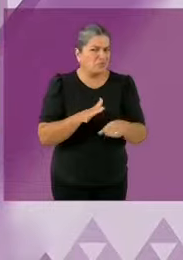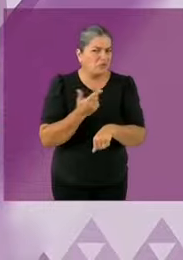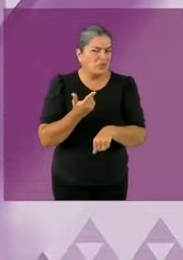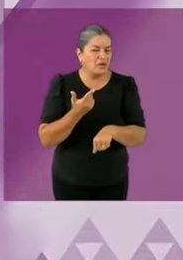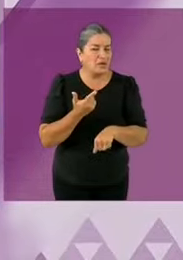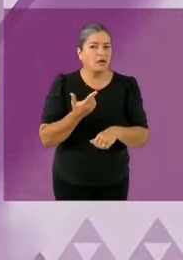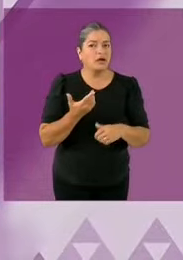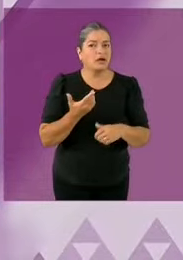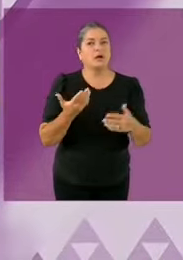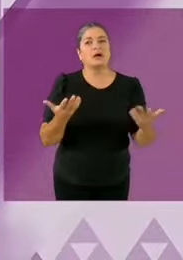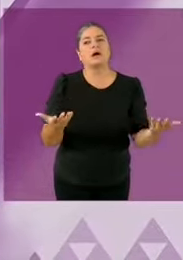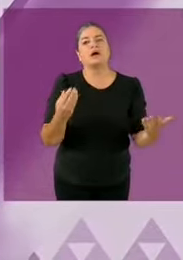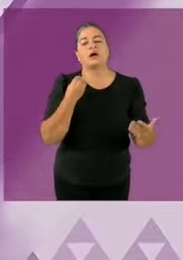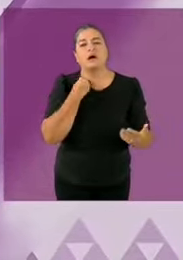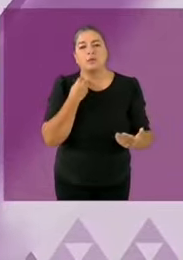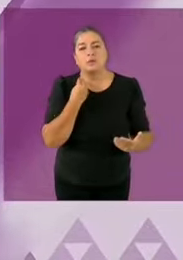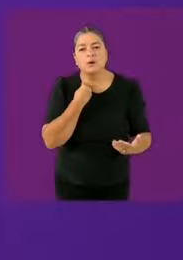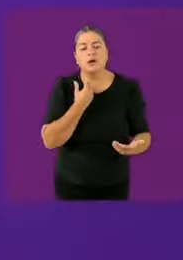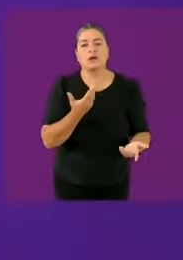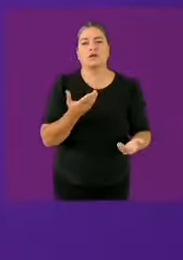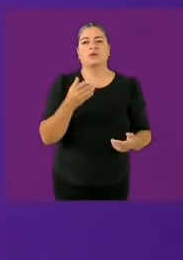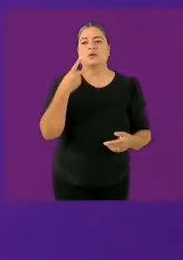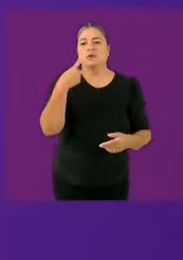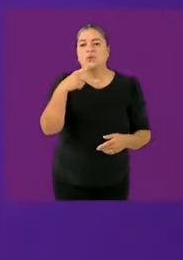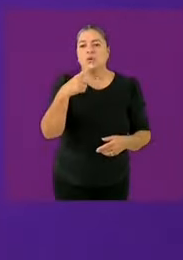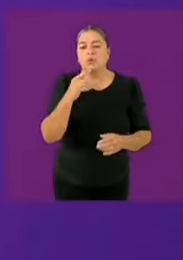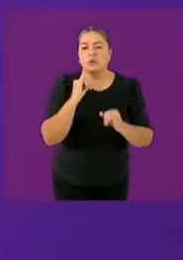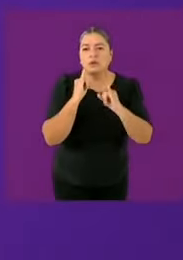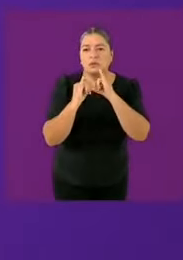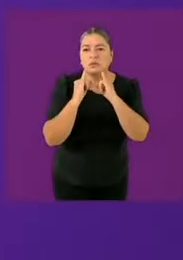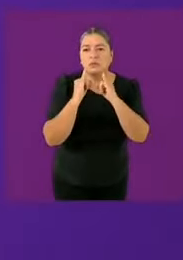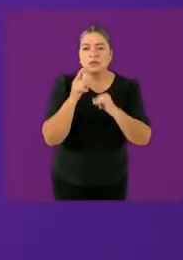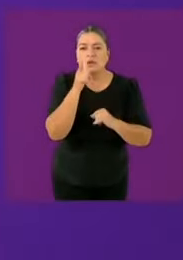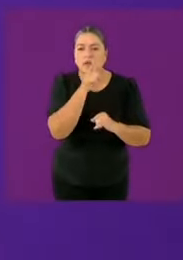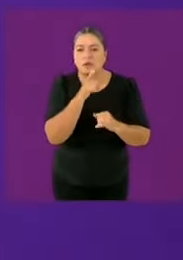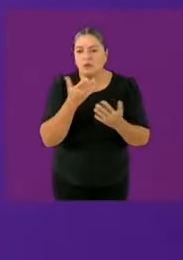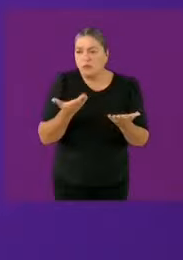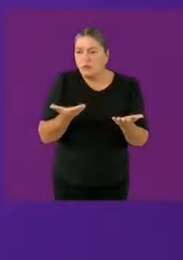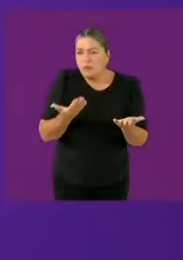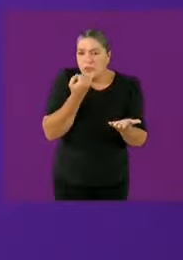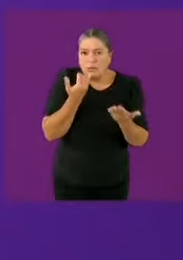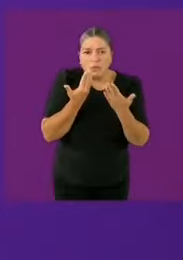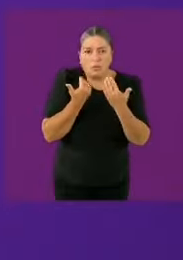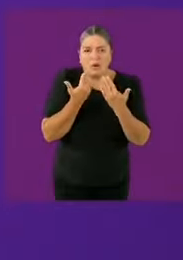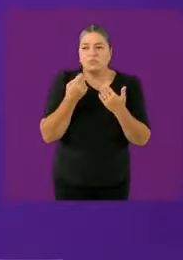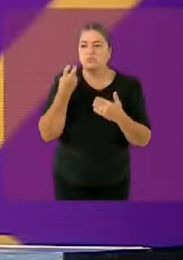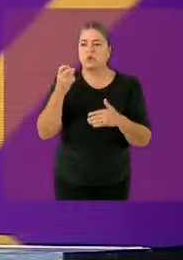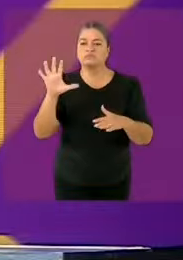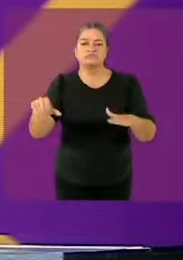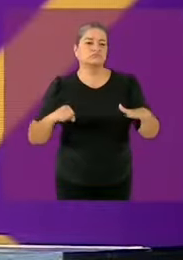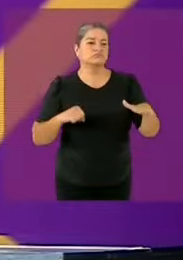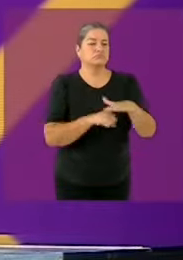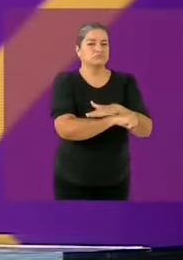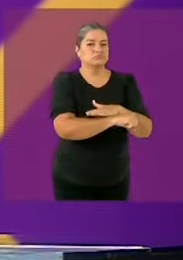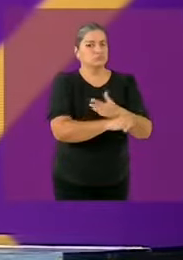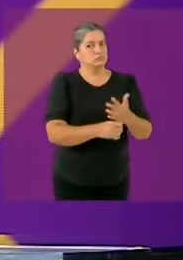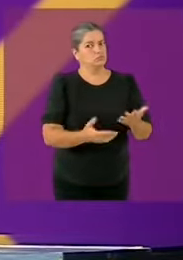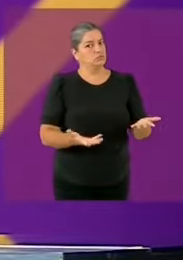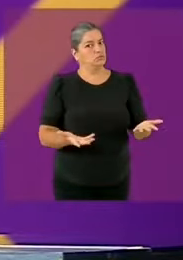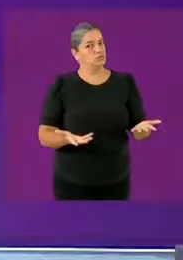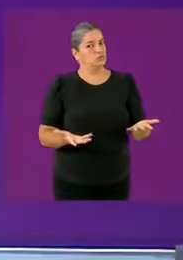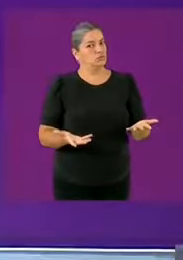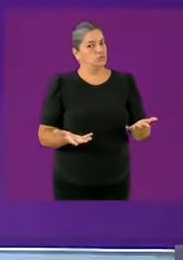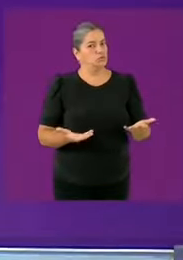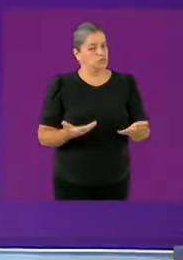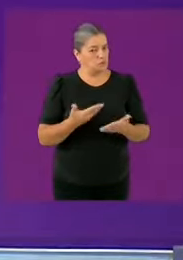nativa y eso es un acto de discriminación brutal del Estado mexicano candidata Claudia Sheinbaum sobre estos temas vamos